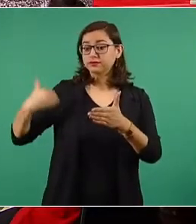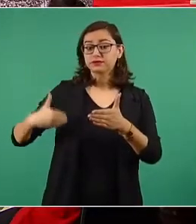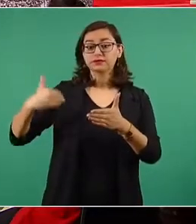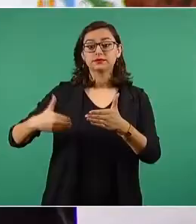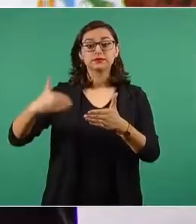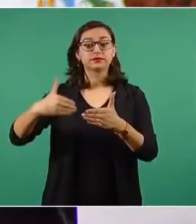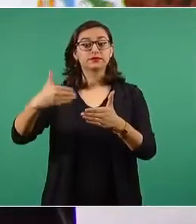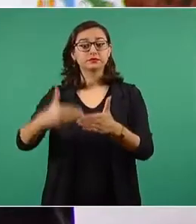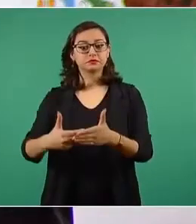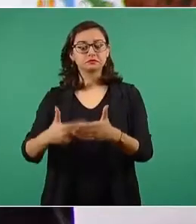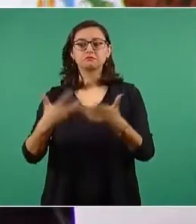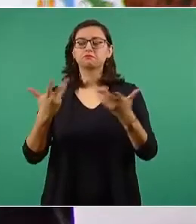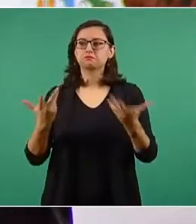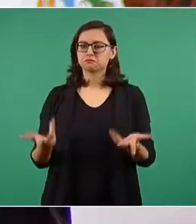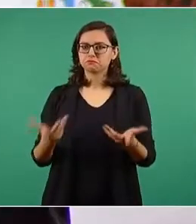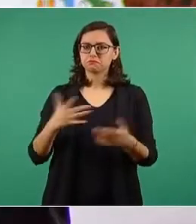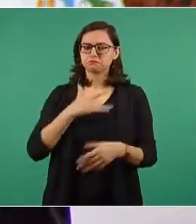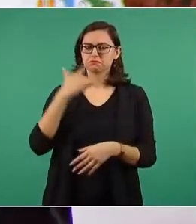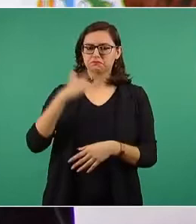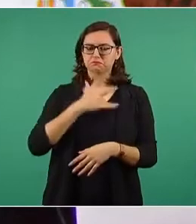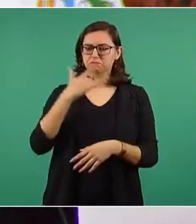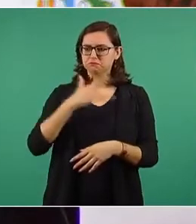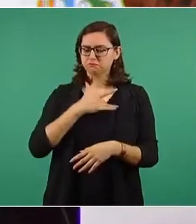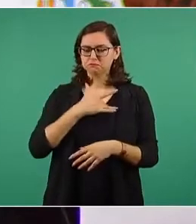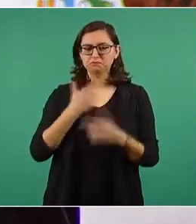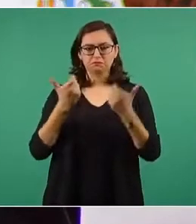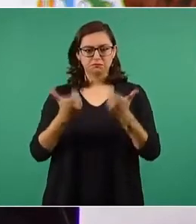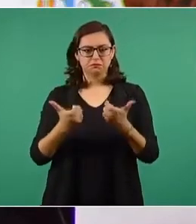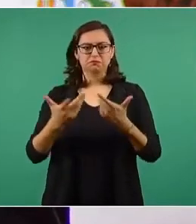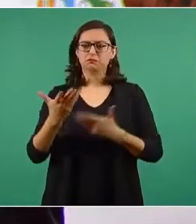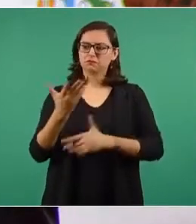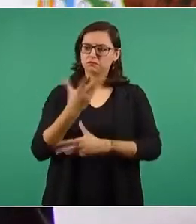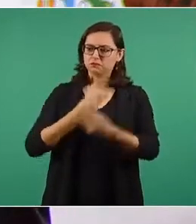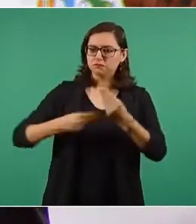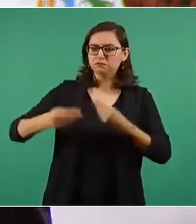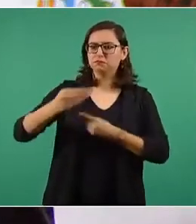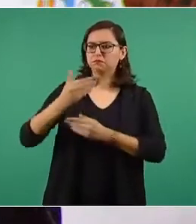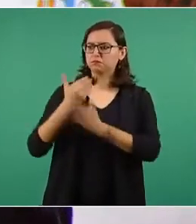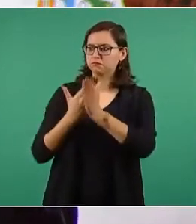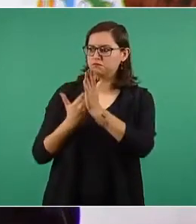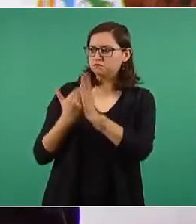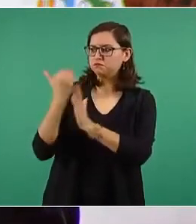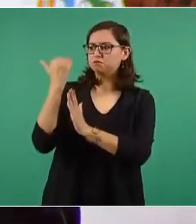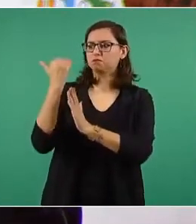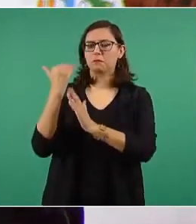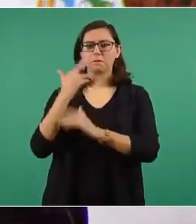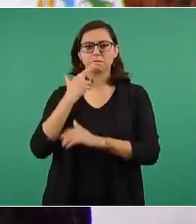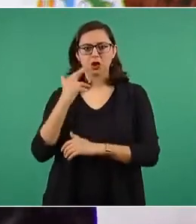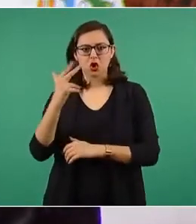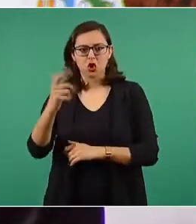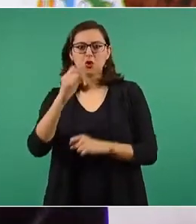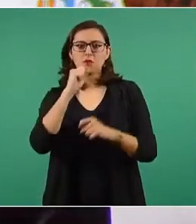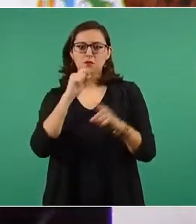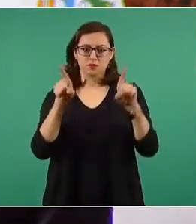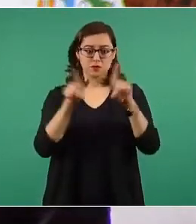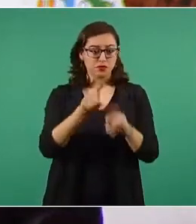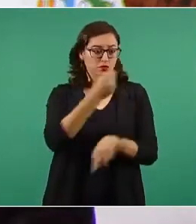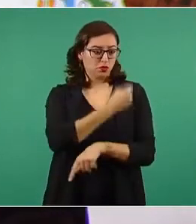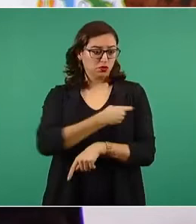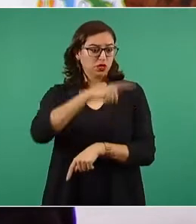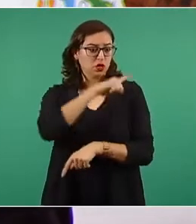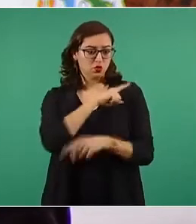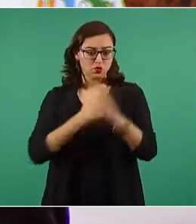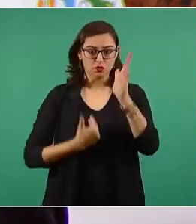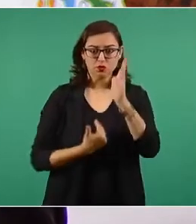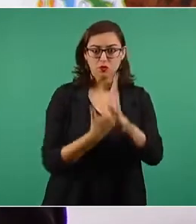signos alentadores de recuperación de las crisis sanitaria y económica.